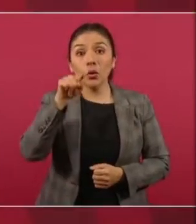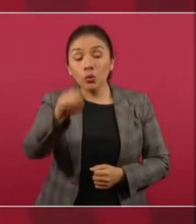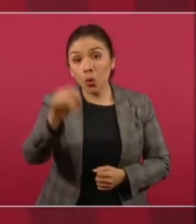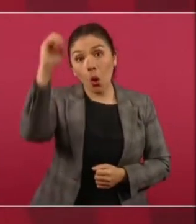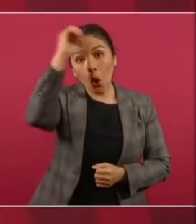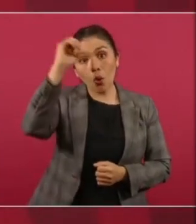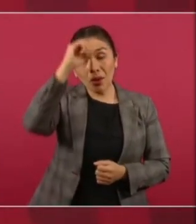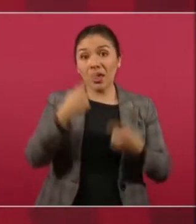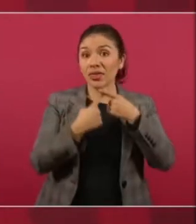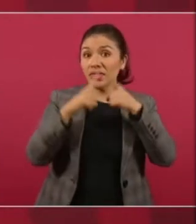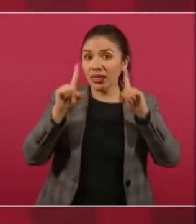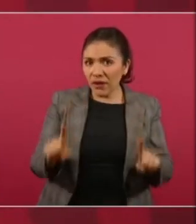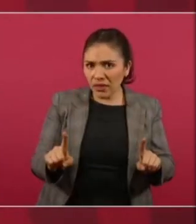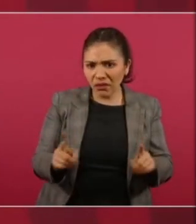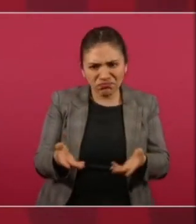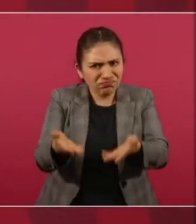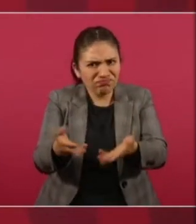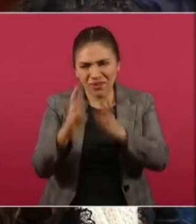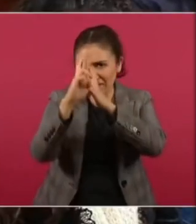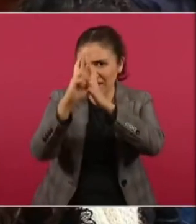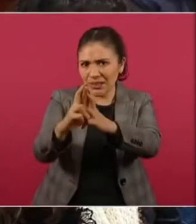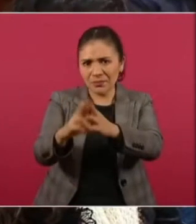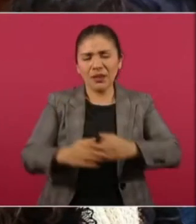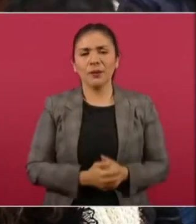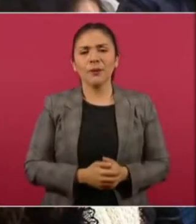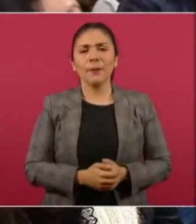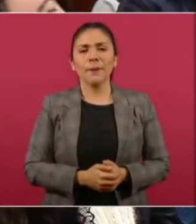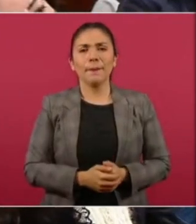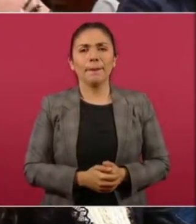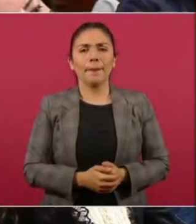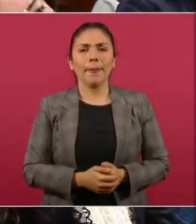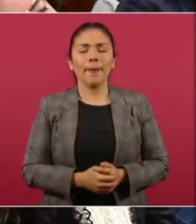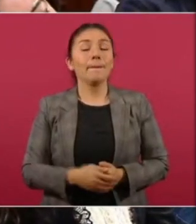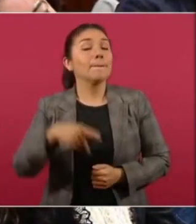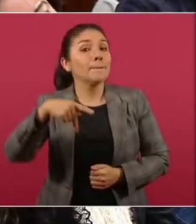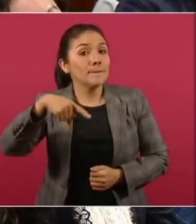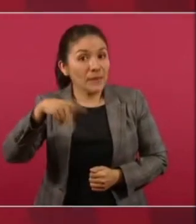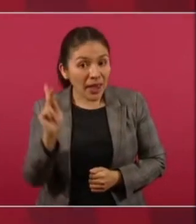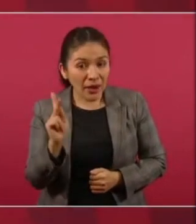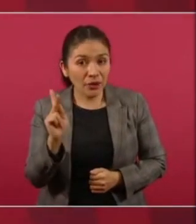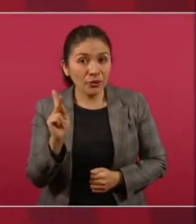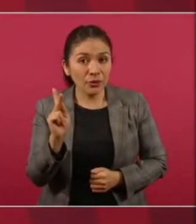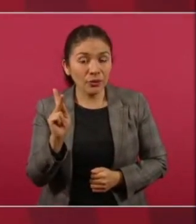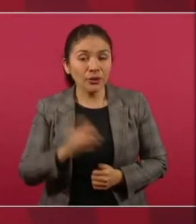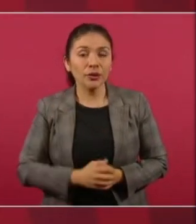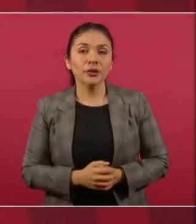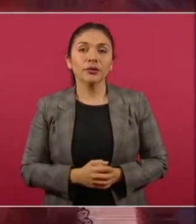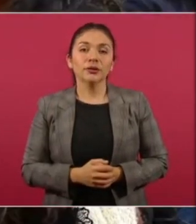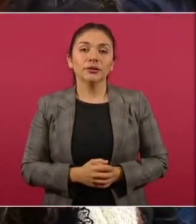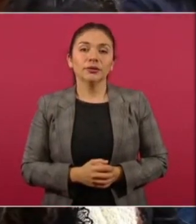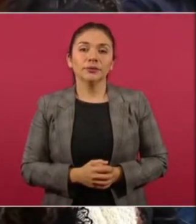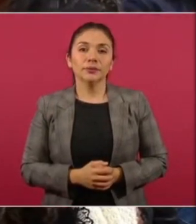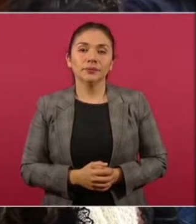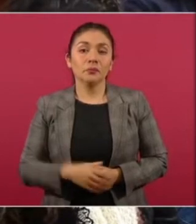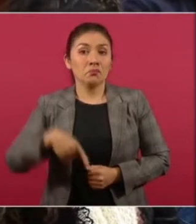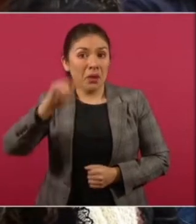distinto, yo respeto tu punto de vista, pero... Yo recojo lo que dice la gente.